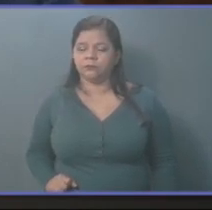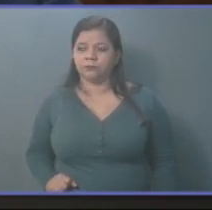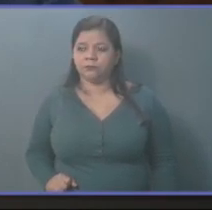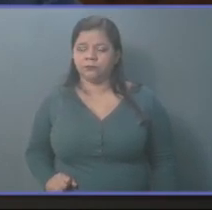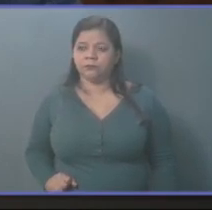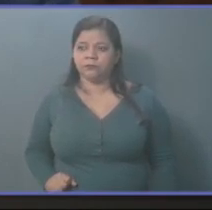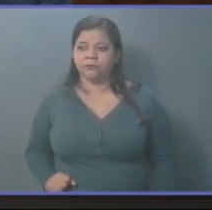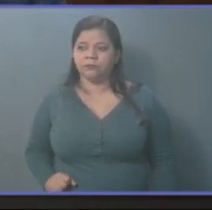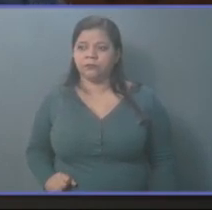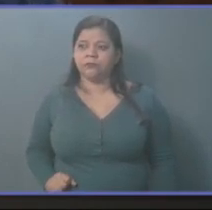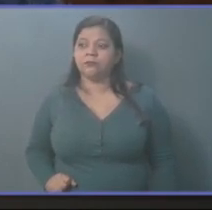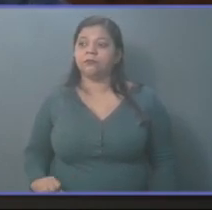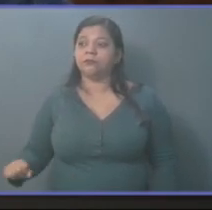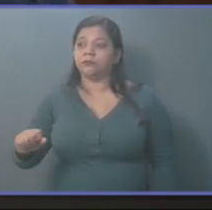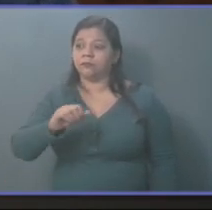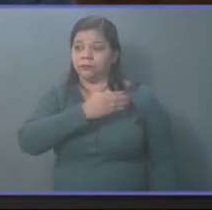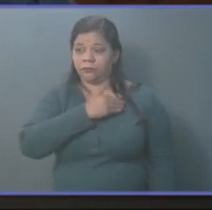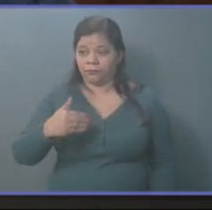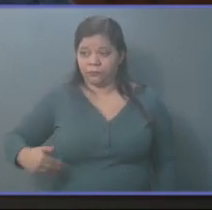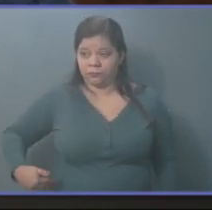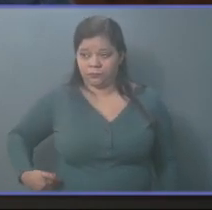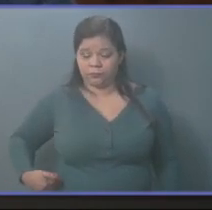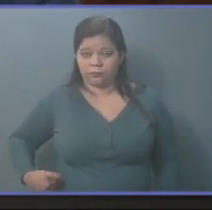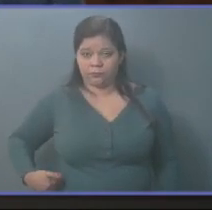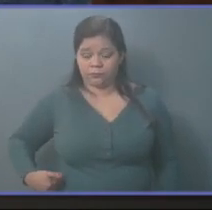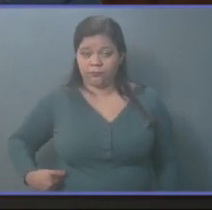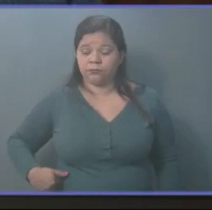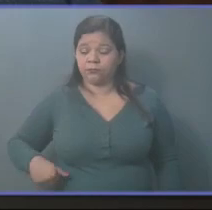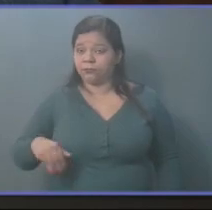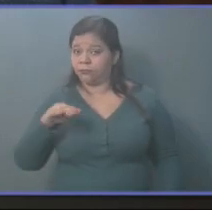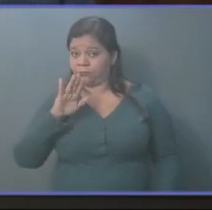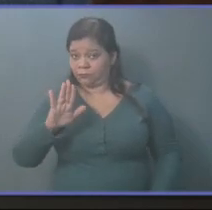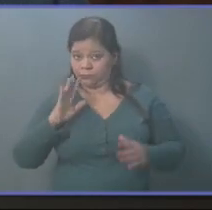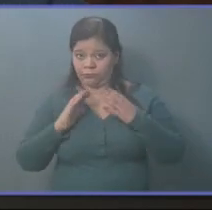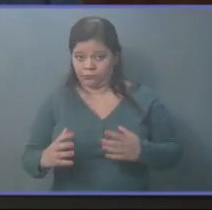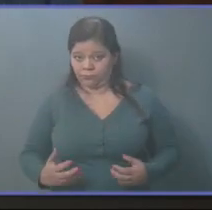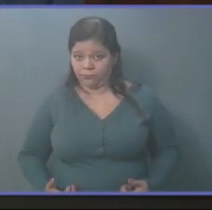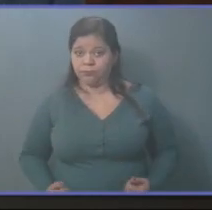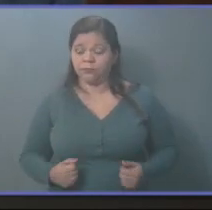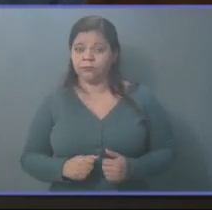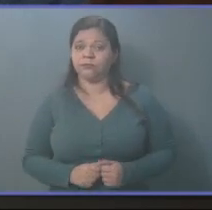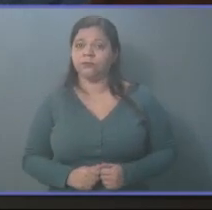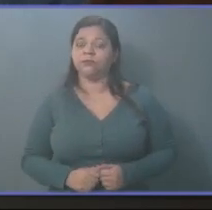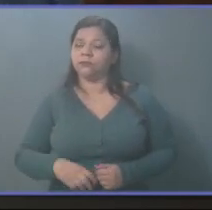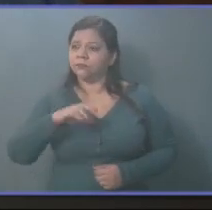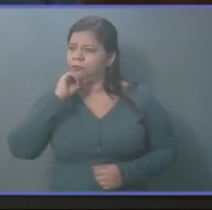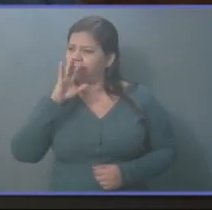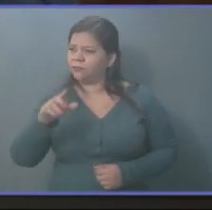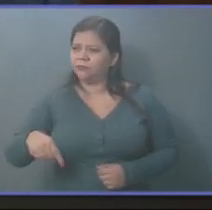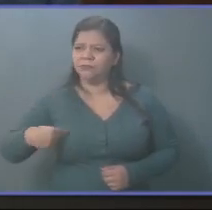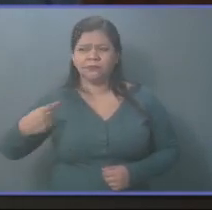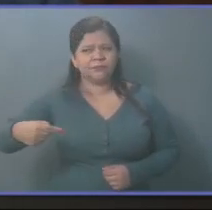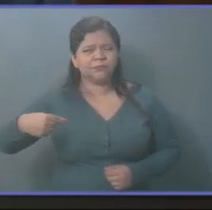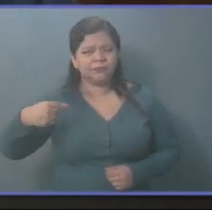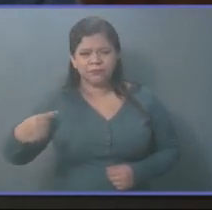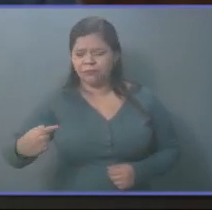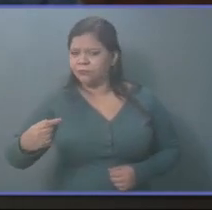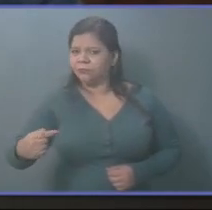El presidente Nayib Bukele y su gobierno han sido extremadamente